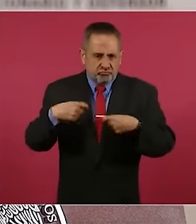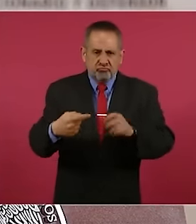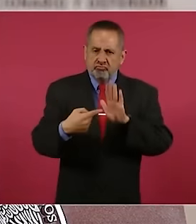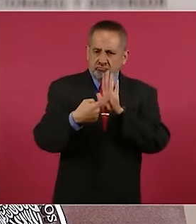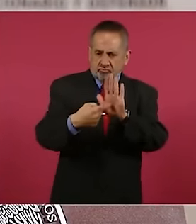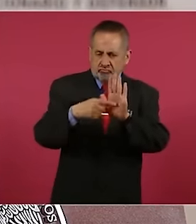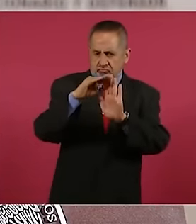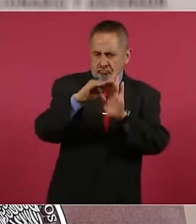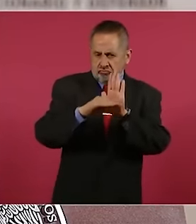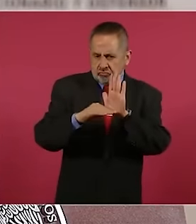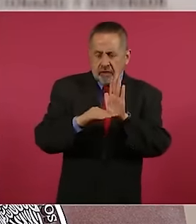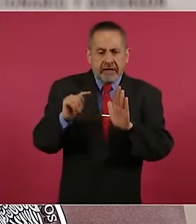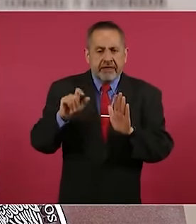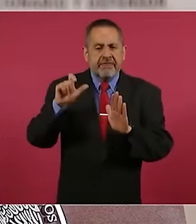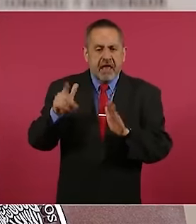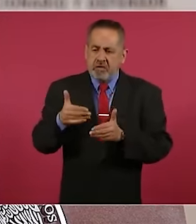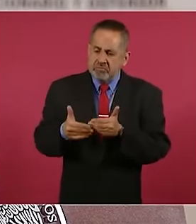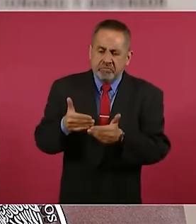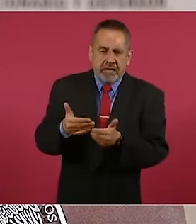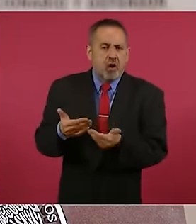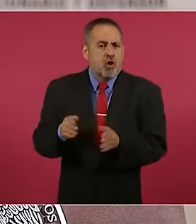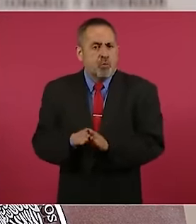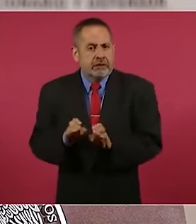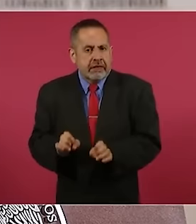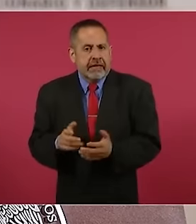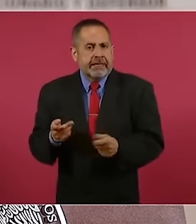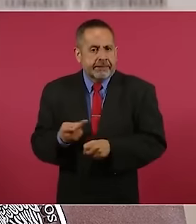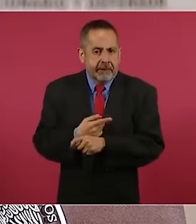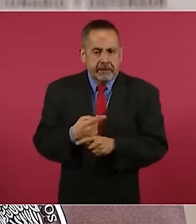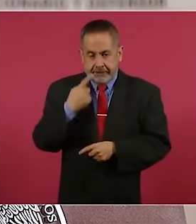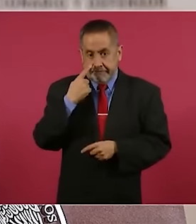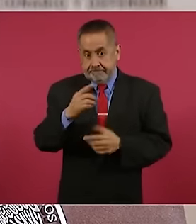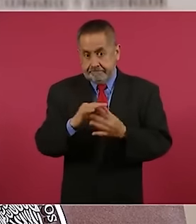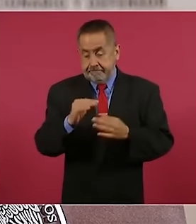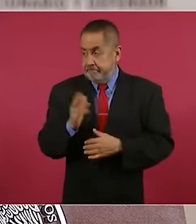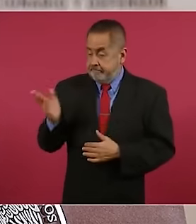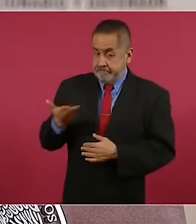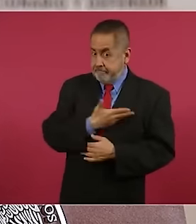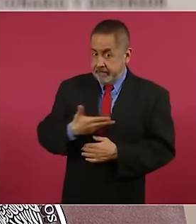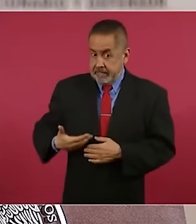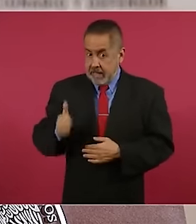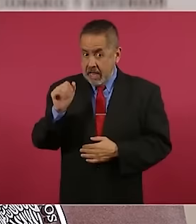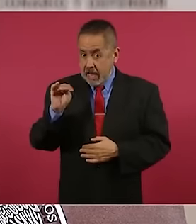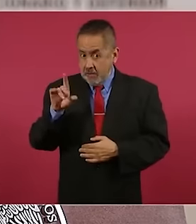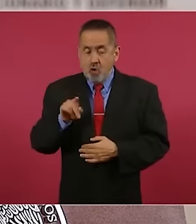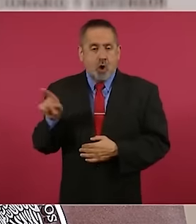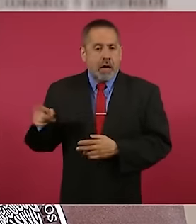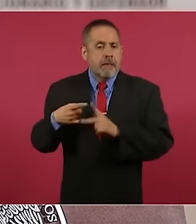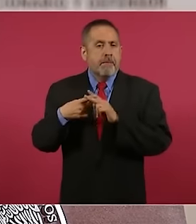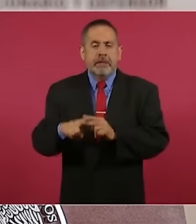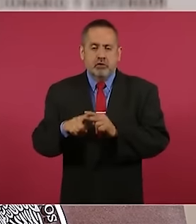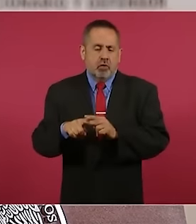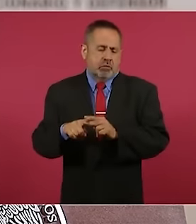presentar los avances que se tienen, señalando que el presidente Andrés Manuel López Obrador inició